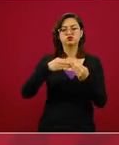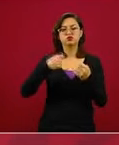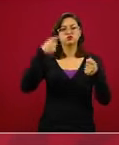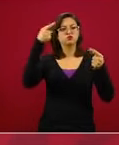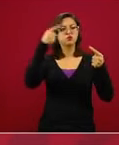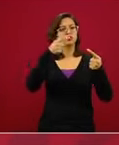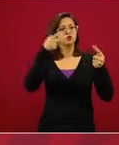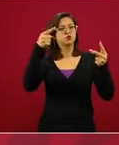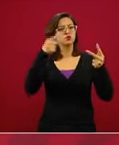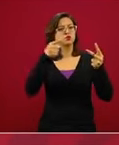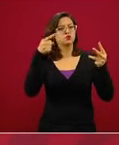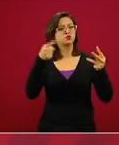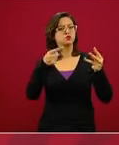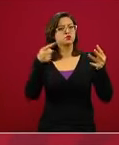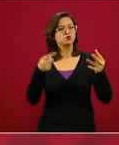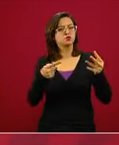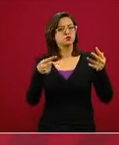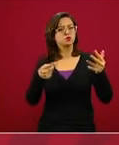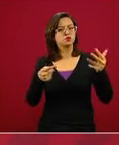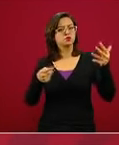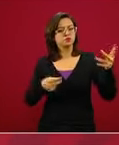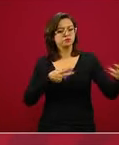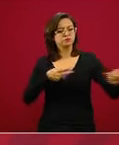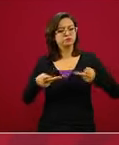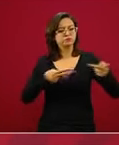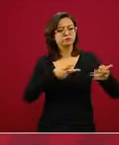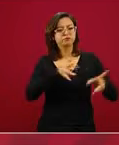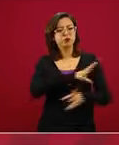este plan,